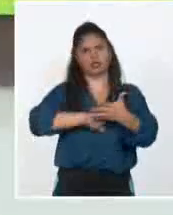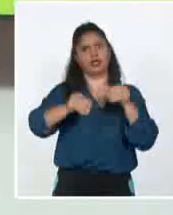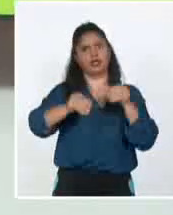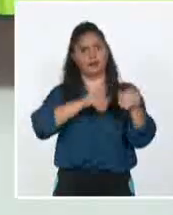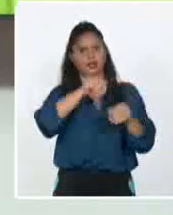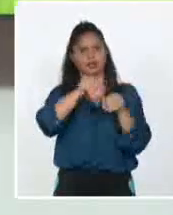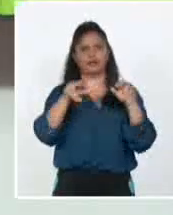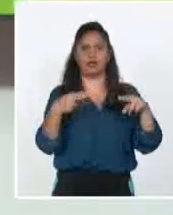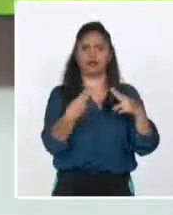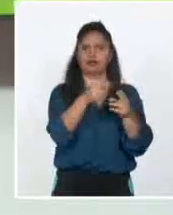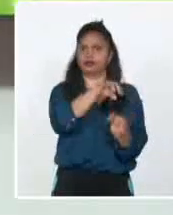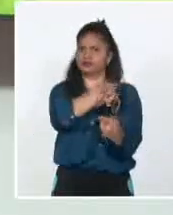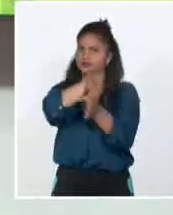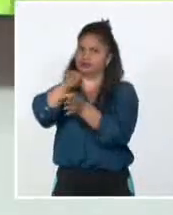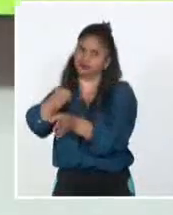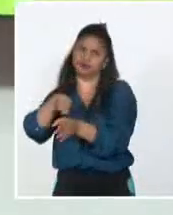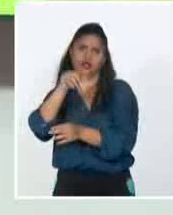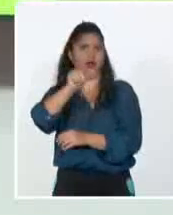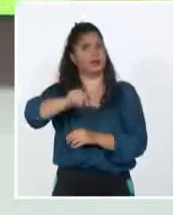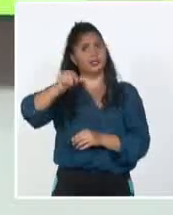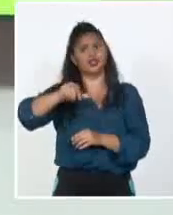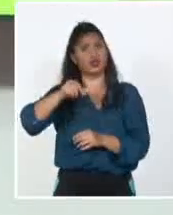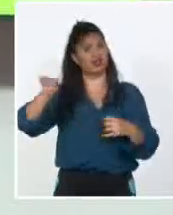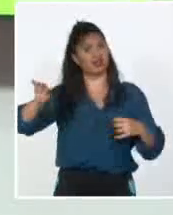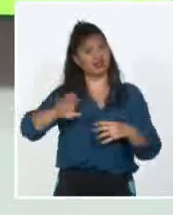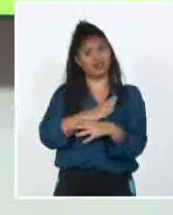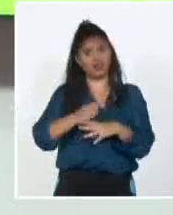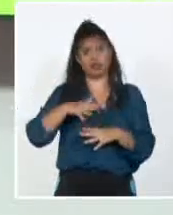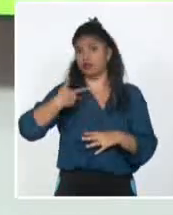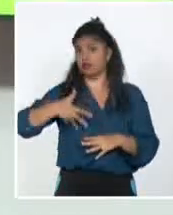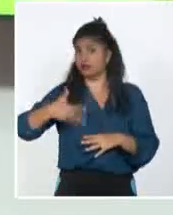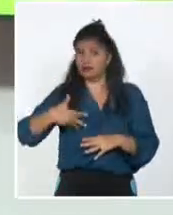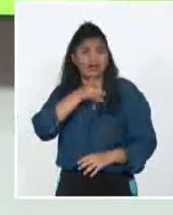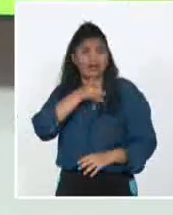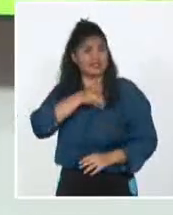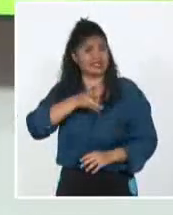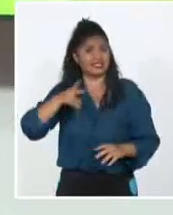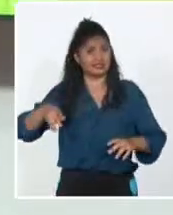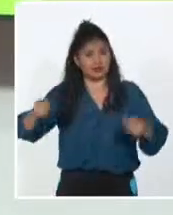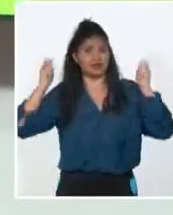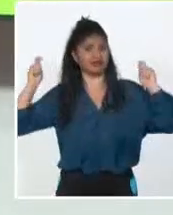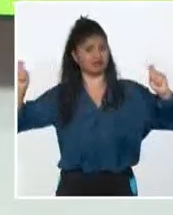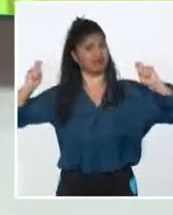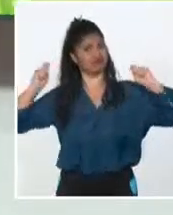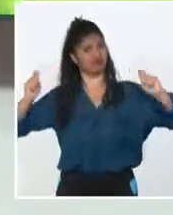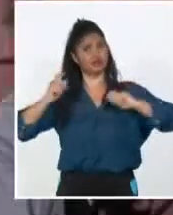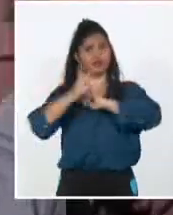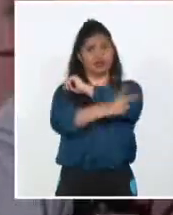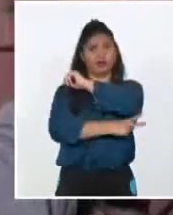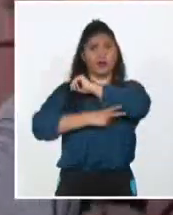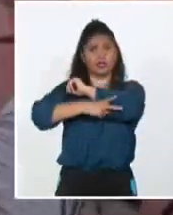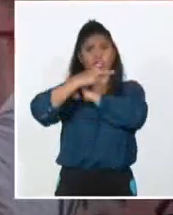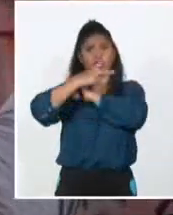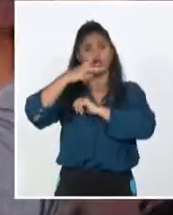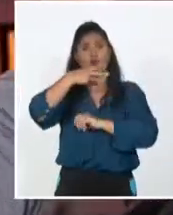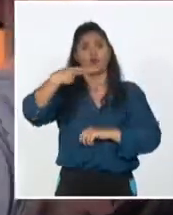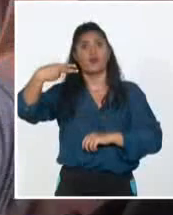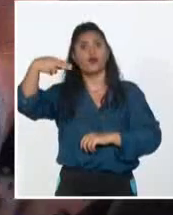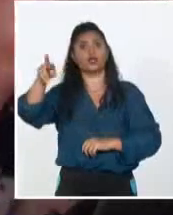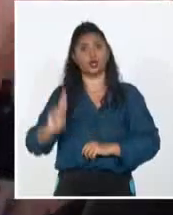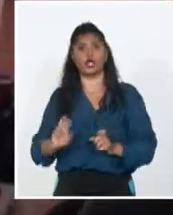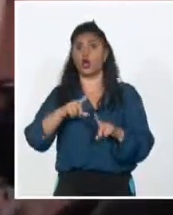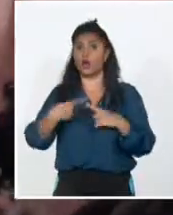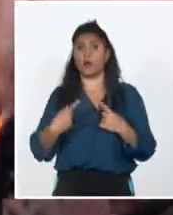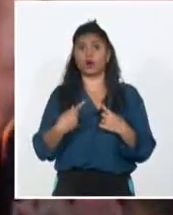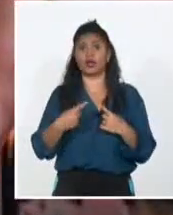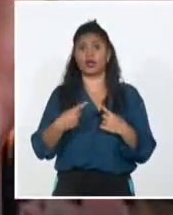Y cientos de manifestantes marcharon la víspera en Puerto Rico en contra del alza de la electricidad en esa isla caribeña. Los